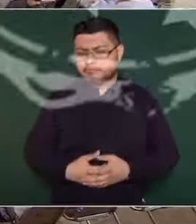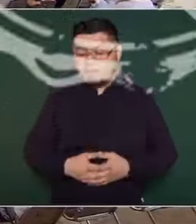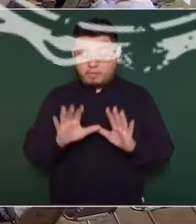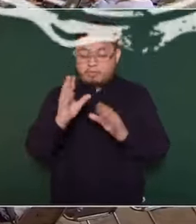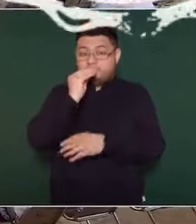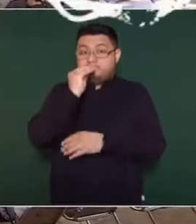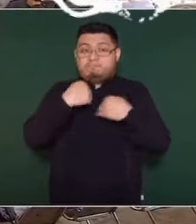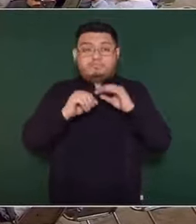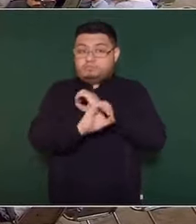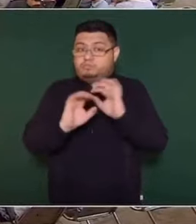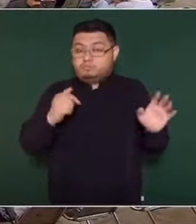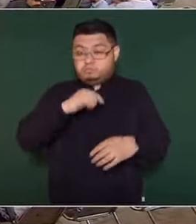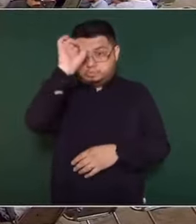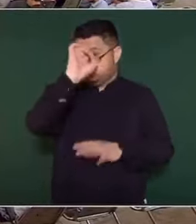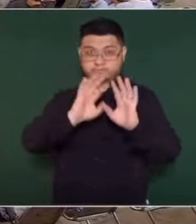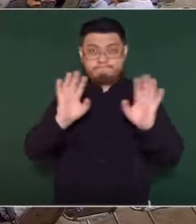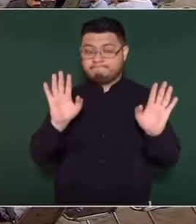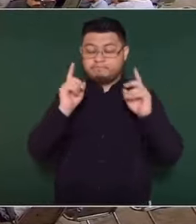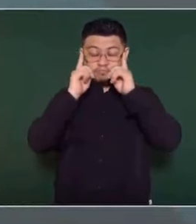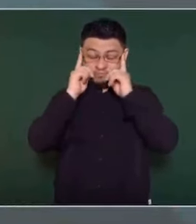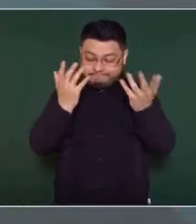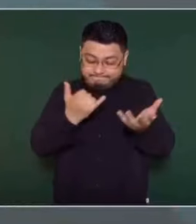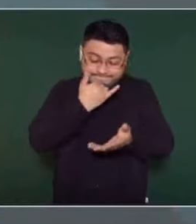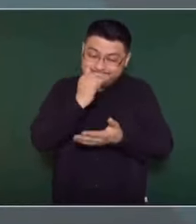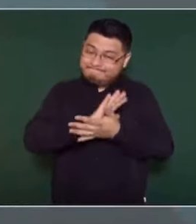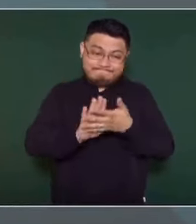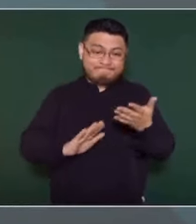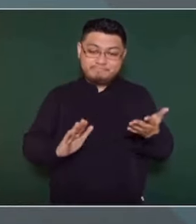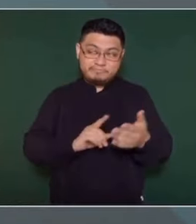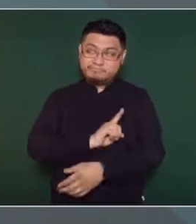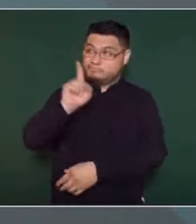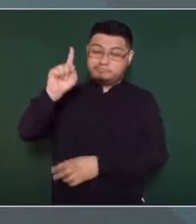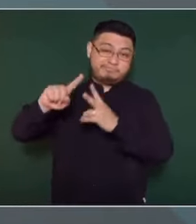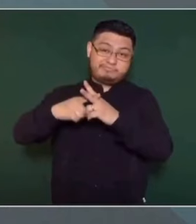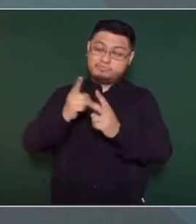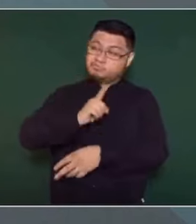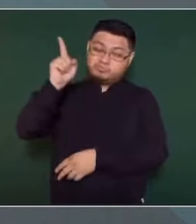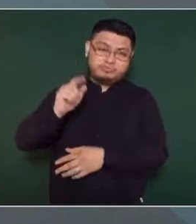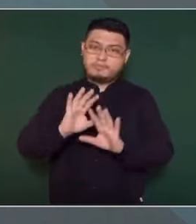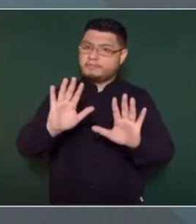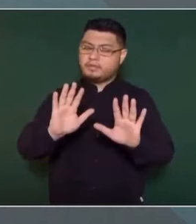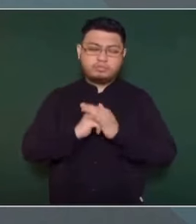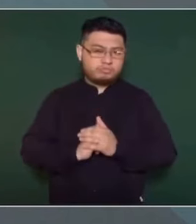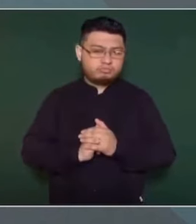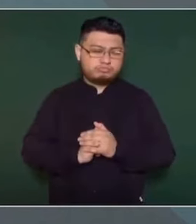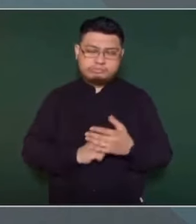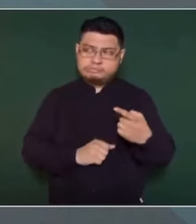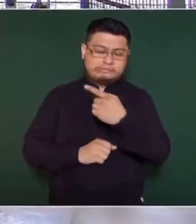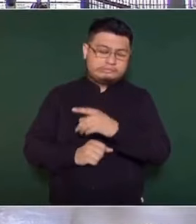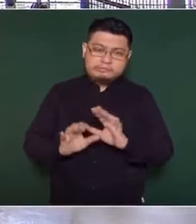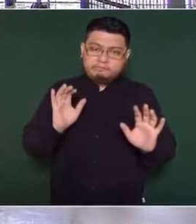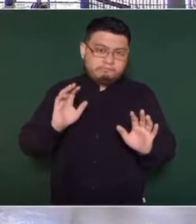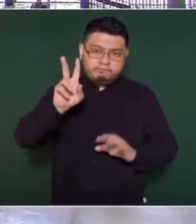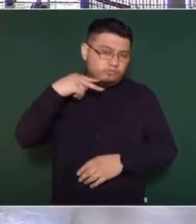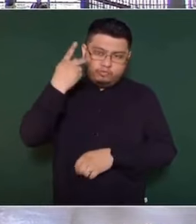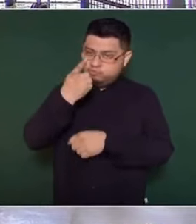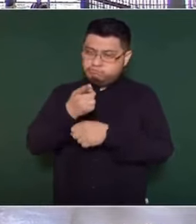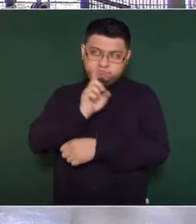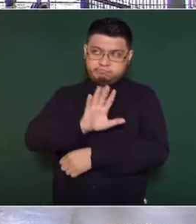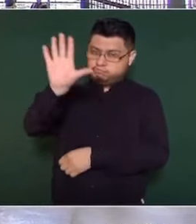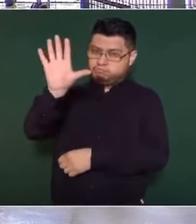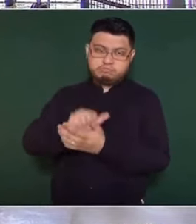Bueno, yo no puedo opinar de ahí, ya dije que lamento lo que sucedió, pero esa fue la voluntad